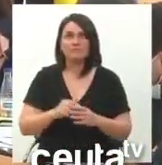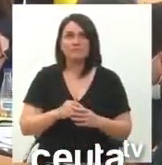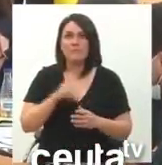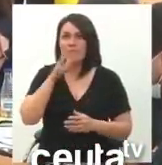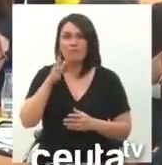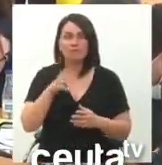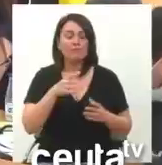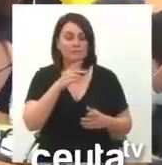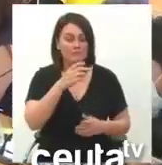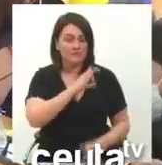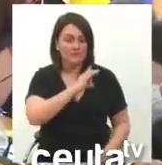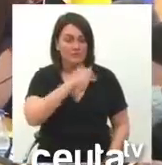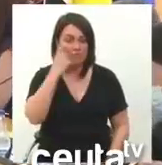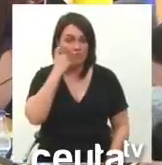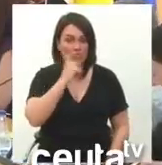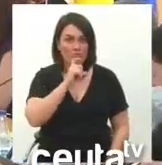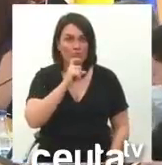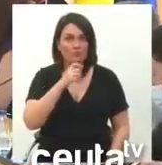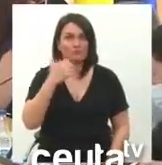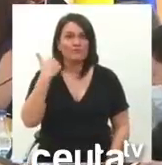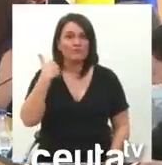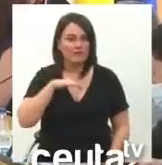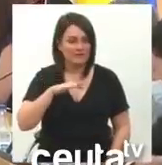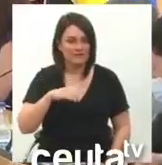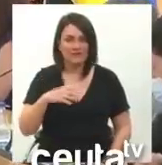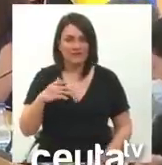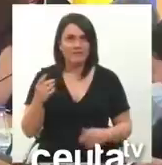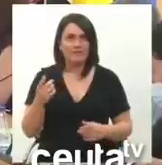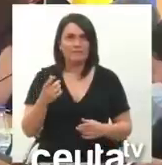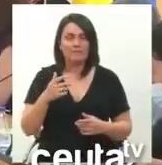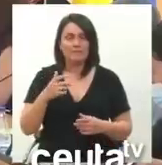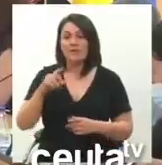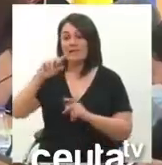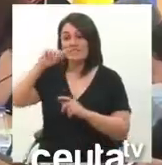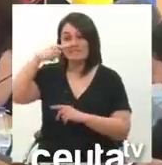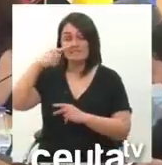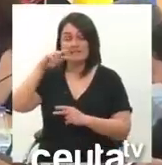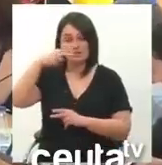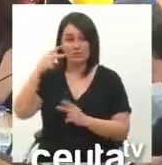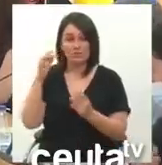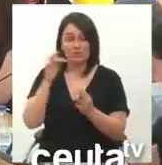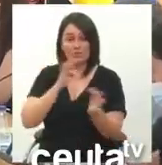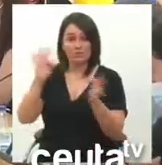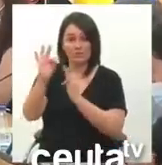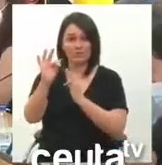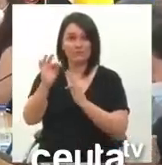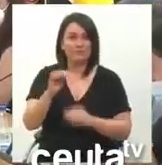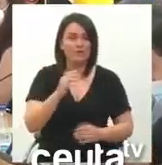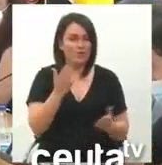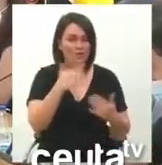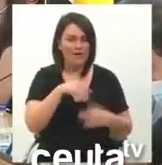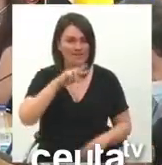señor Mustafa, ha habido alusiones cruzadas. No, no, no. La segunda intervención. Ha habido alusiones cruzadas, no hay segunda intervención.